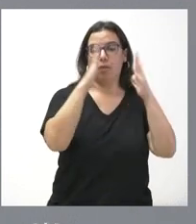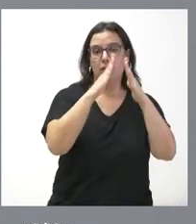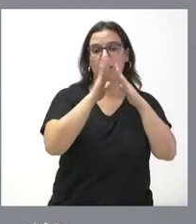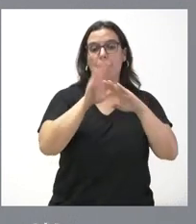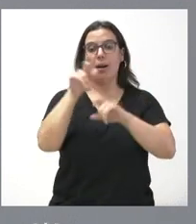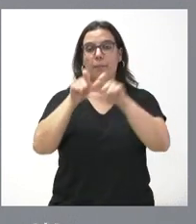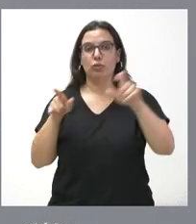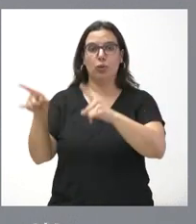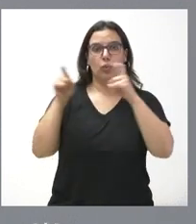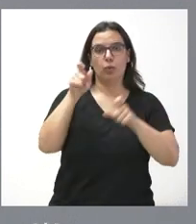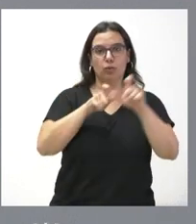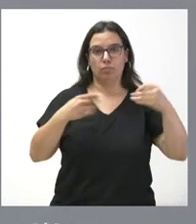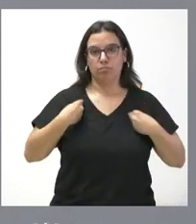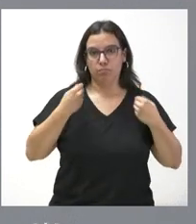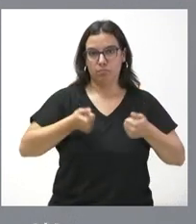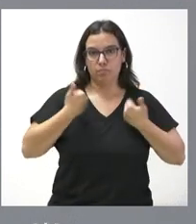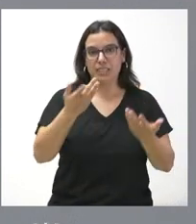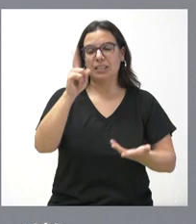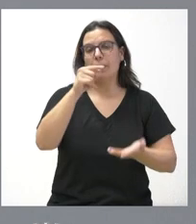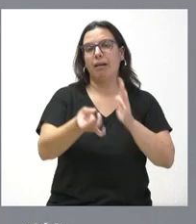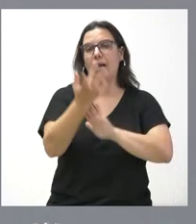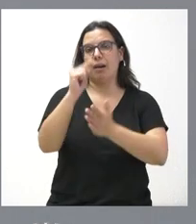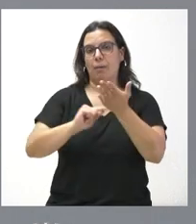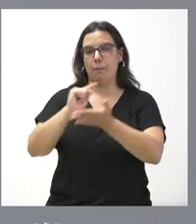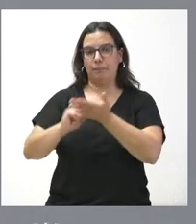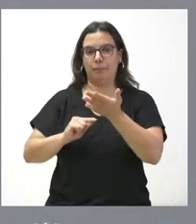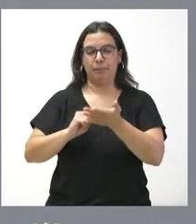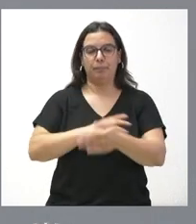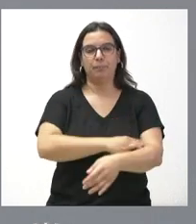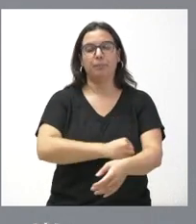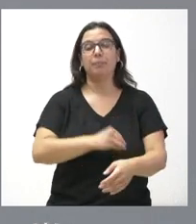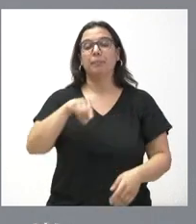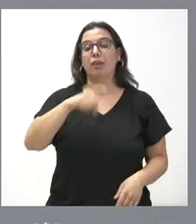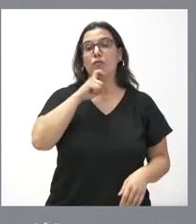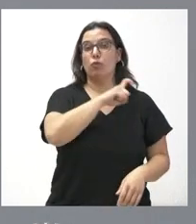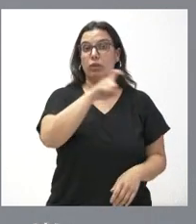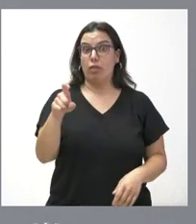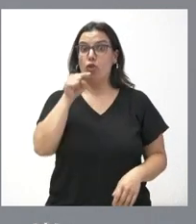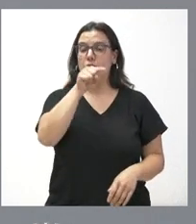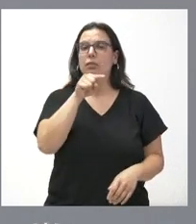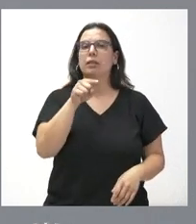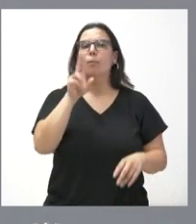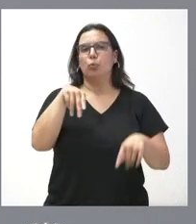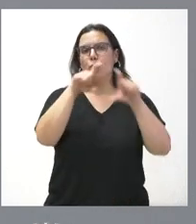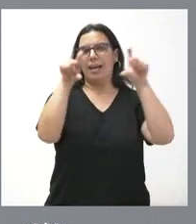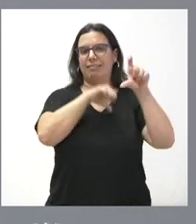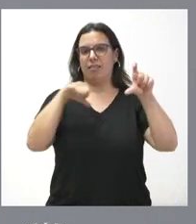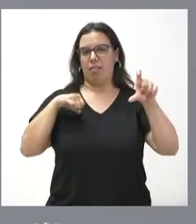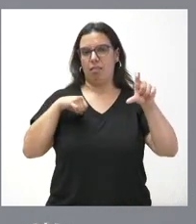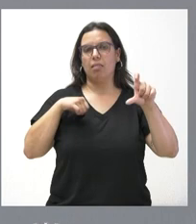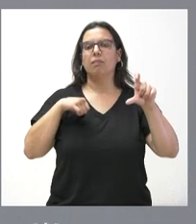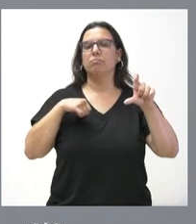y la generación de nuevos empleos en la Tebaida, Berciana. Esta fundación, Hospital de la Reina, es una entidad privada sin anu de lucro